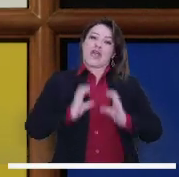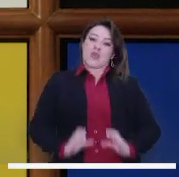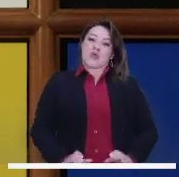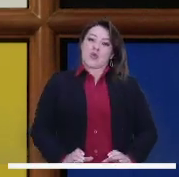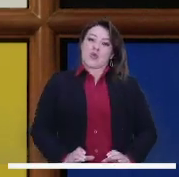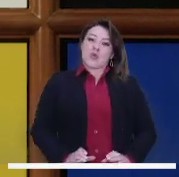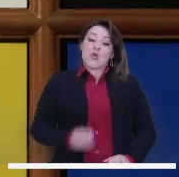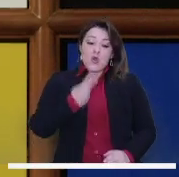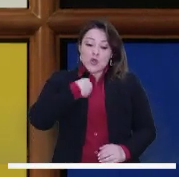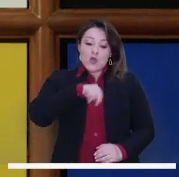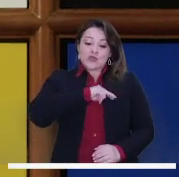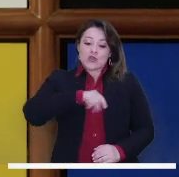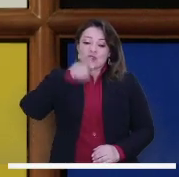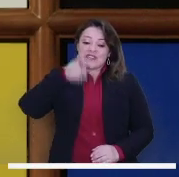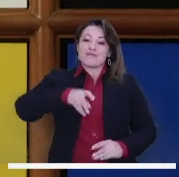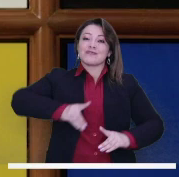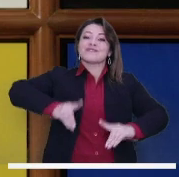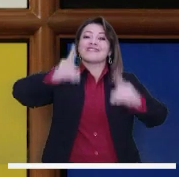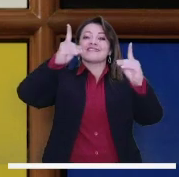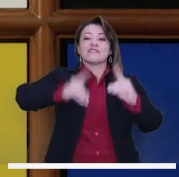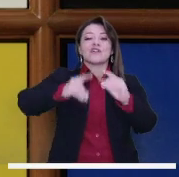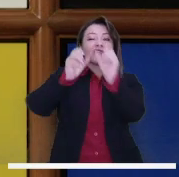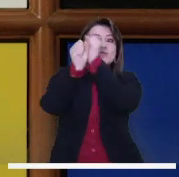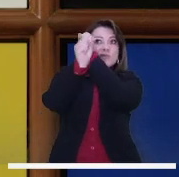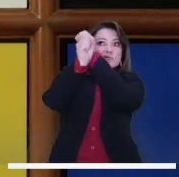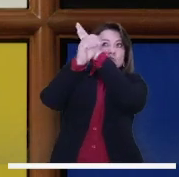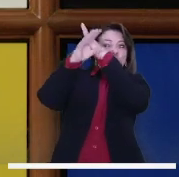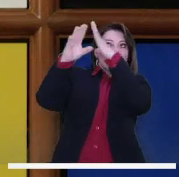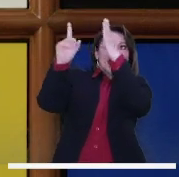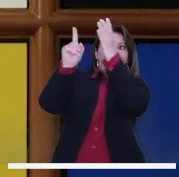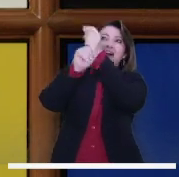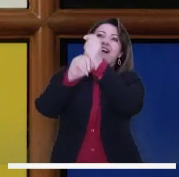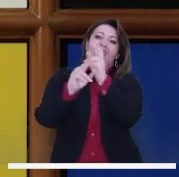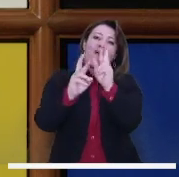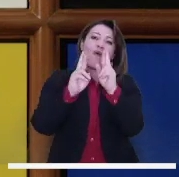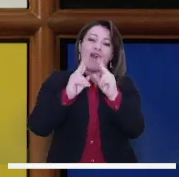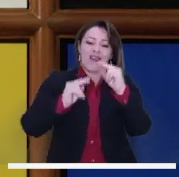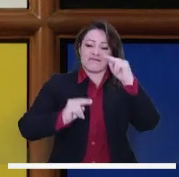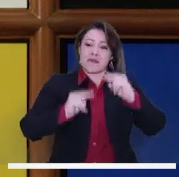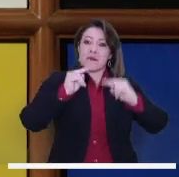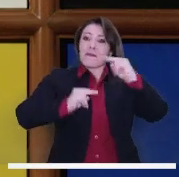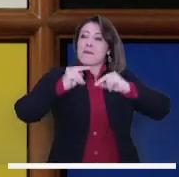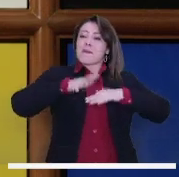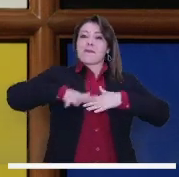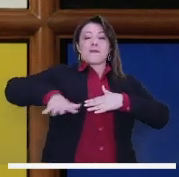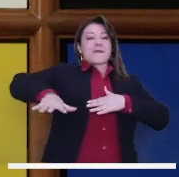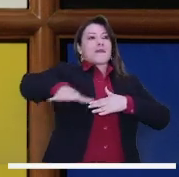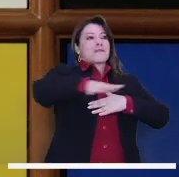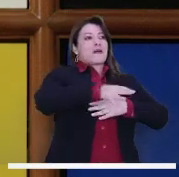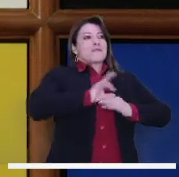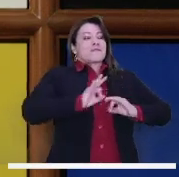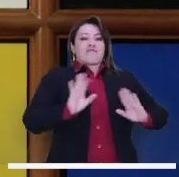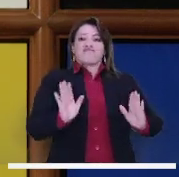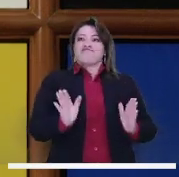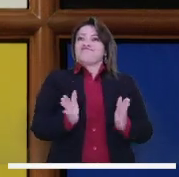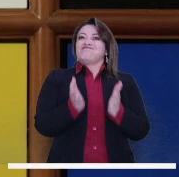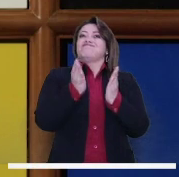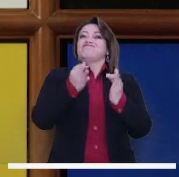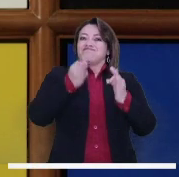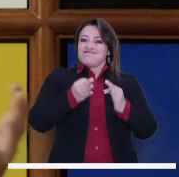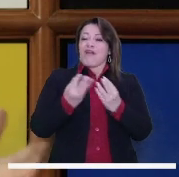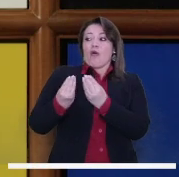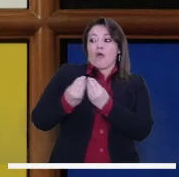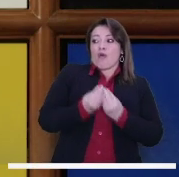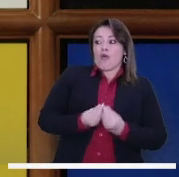ciudadanos. Nosotros tenemos que tomar nuestras decisiones y sueño con que esta ciudad pueda tener las obras de infraestructura que estamos viendo que en este